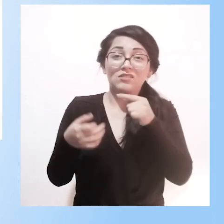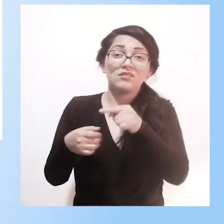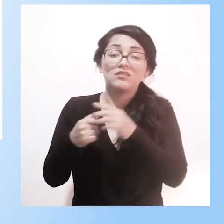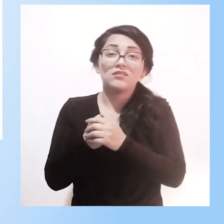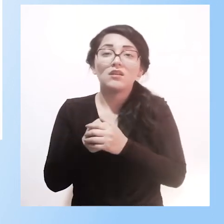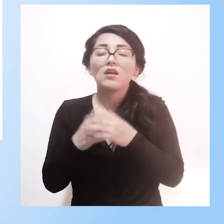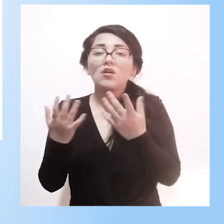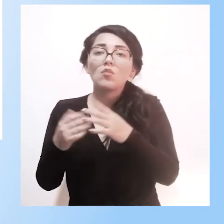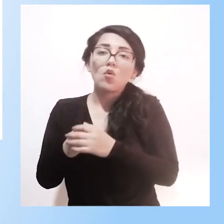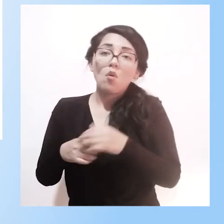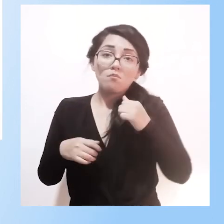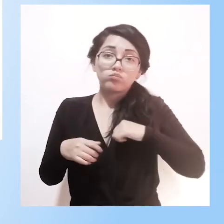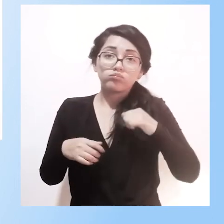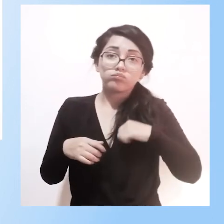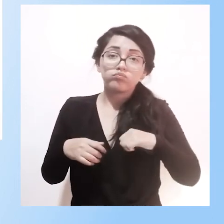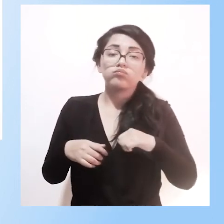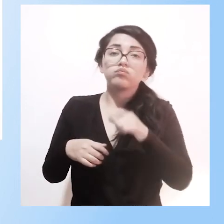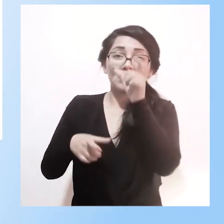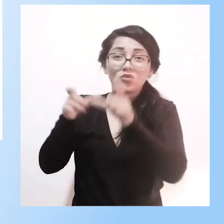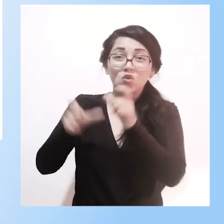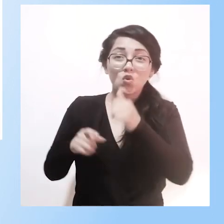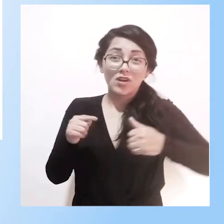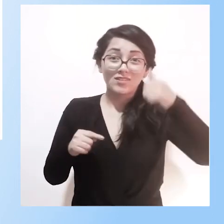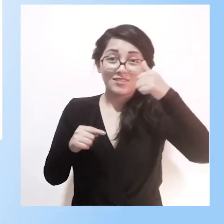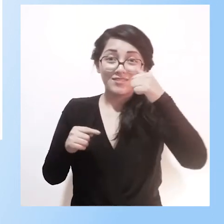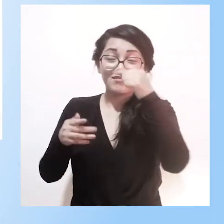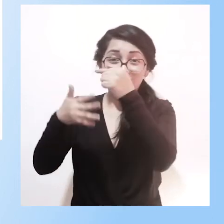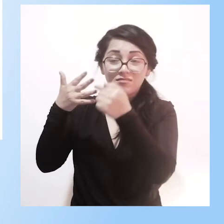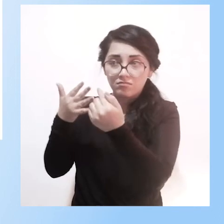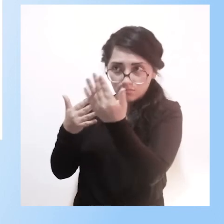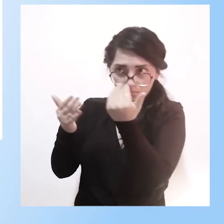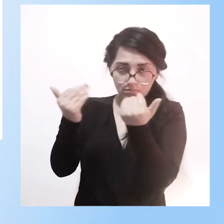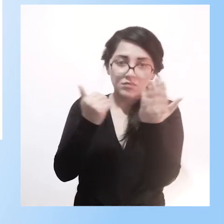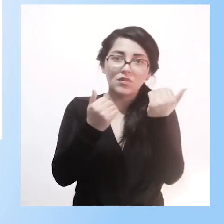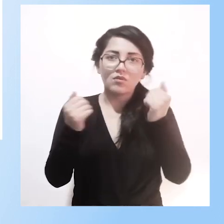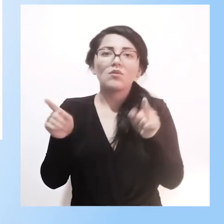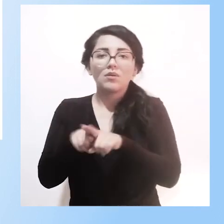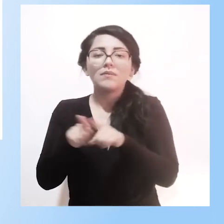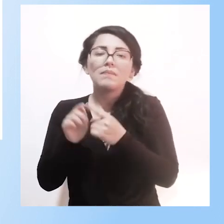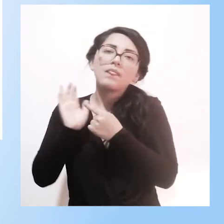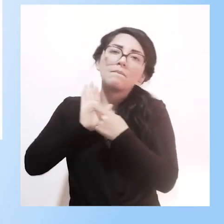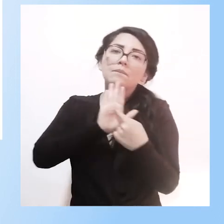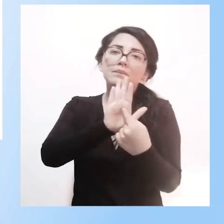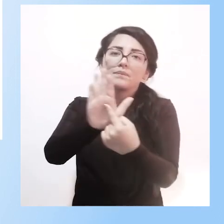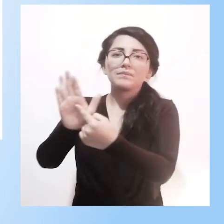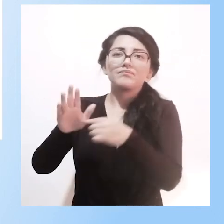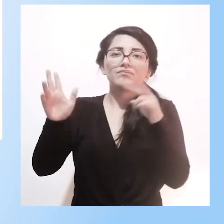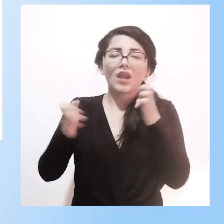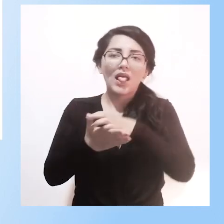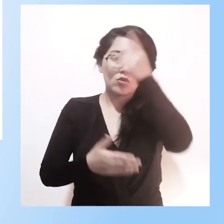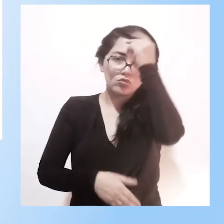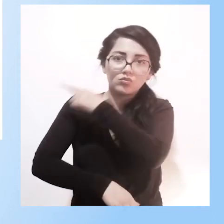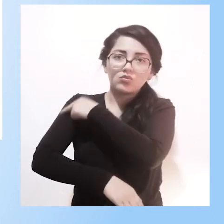institucionales y políticas. Hicimos una presentación sobre lo que es la pedagogía